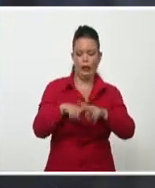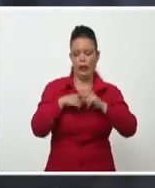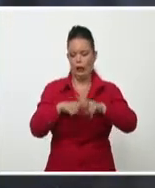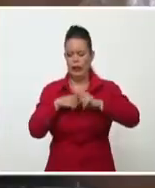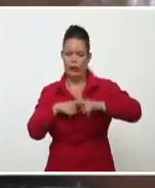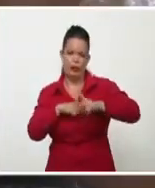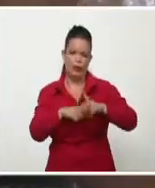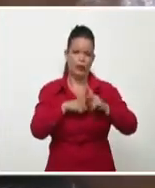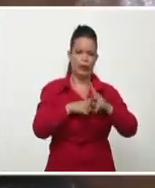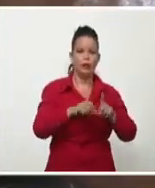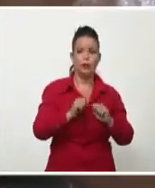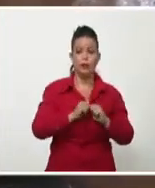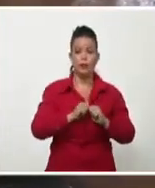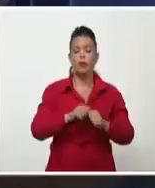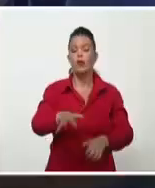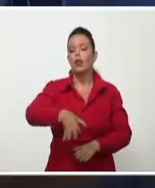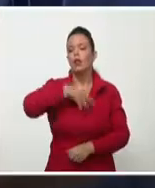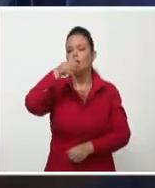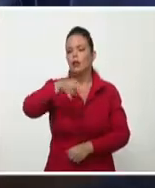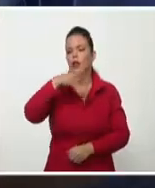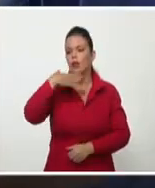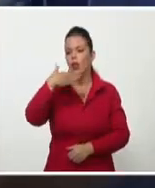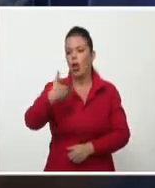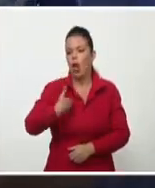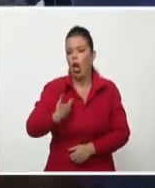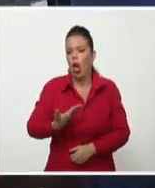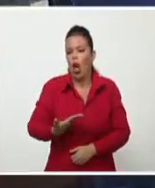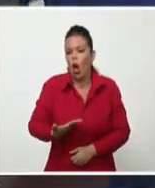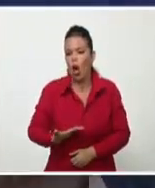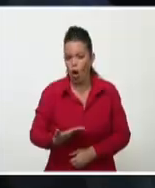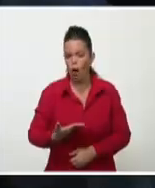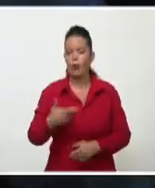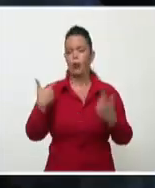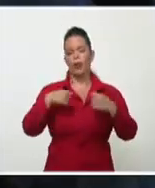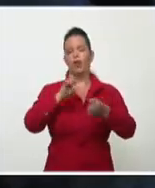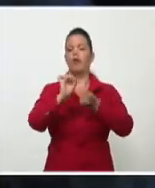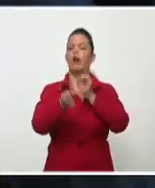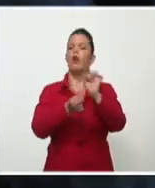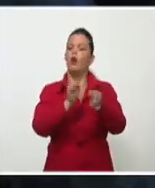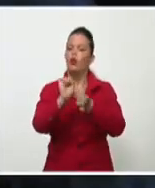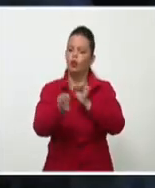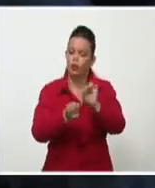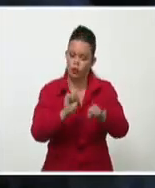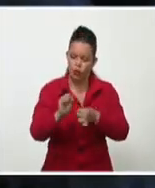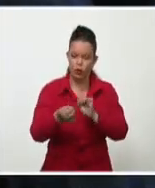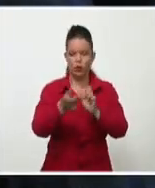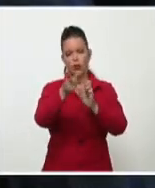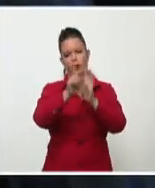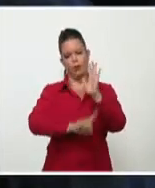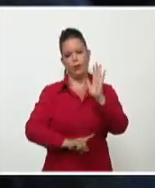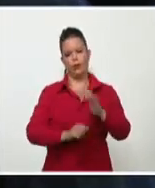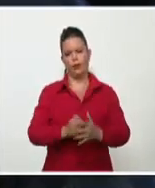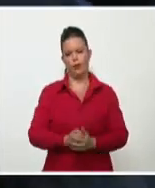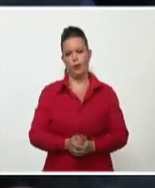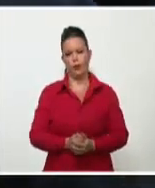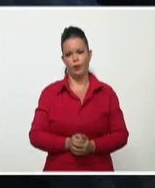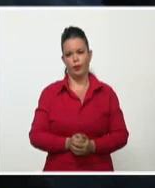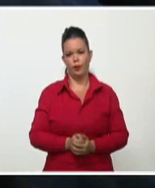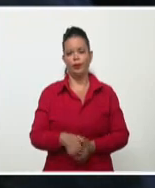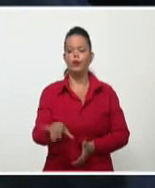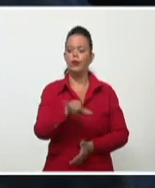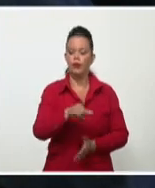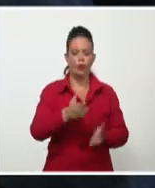en el control de la energía. Se ha venido también trabajando con un gran esfuerzo para poder